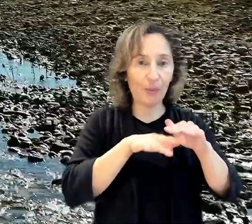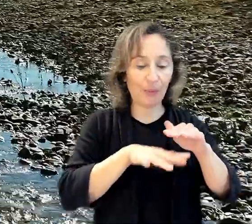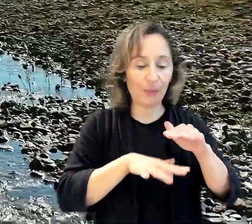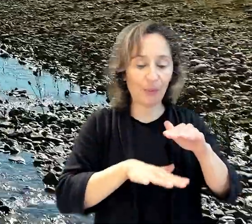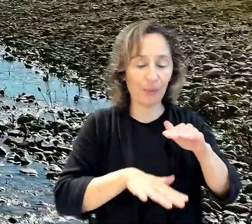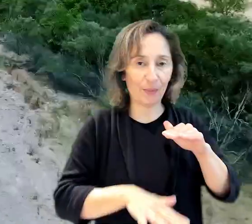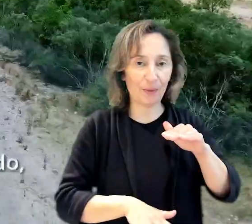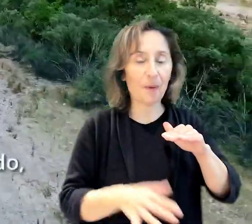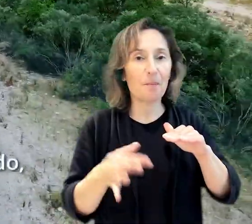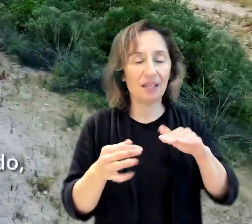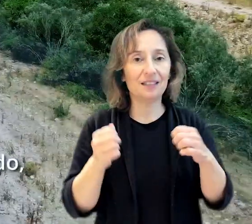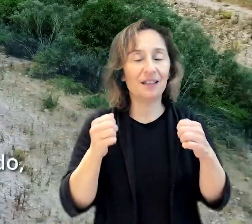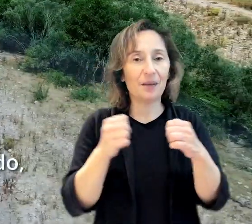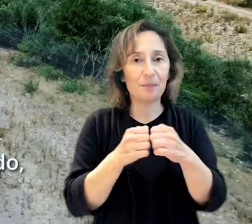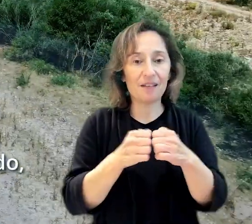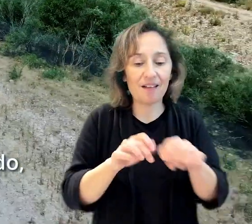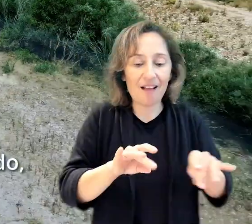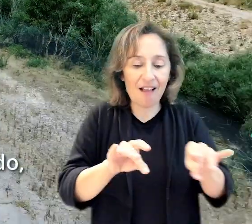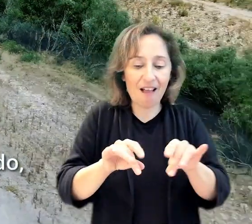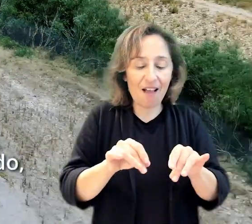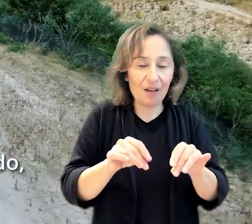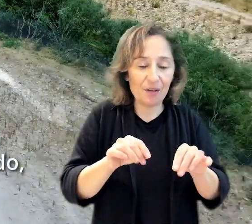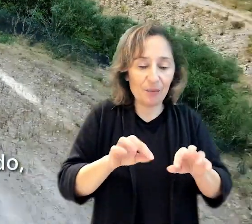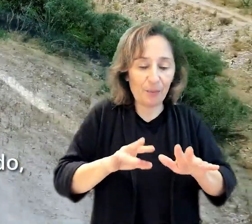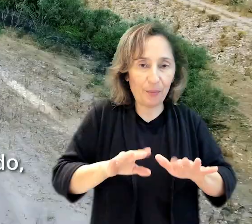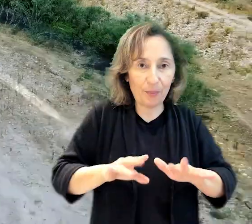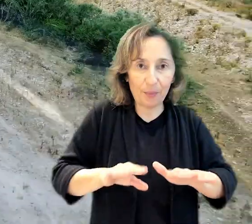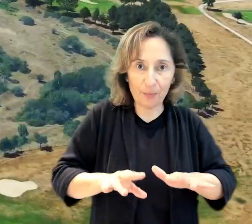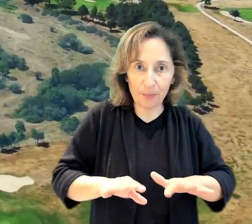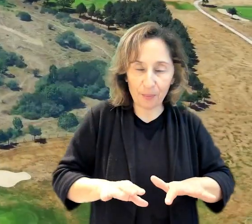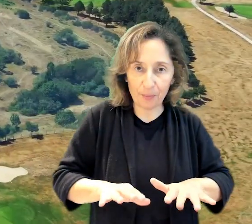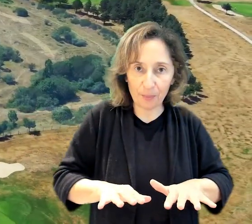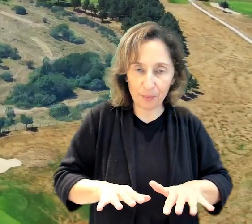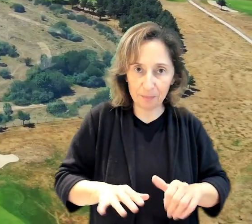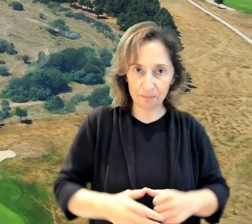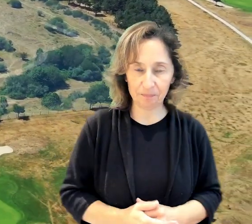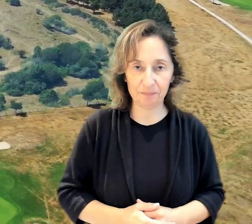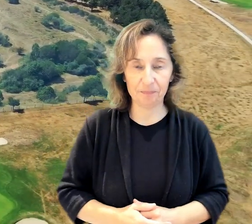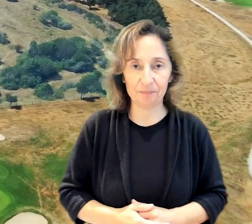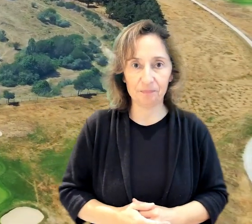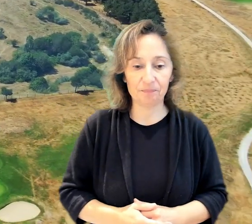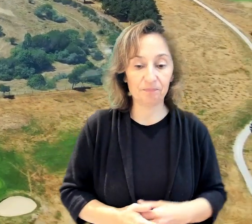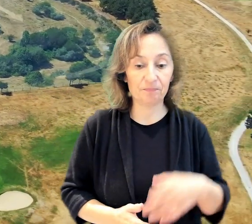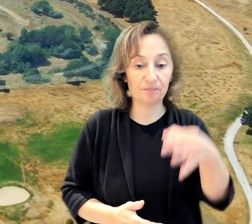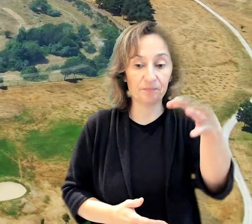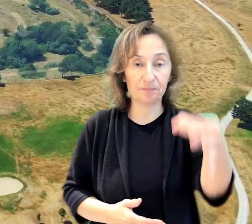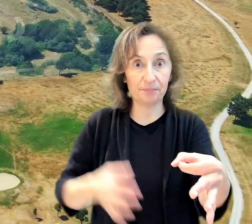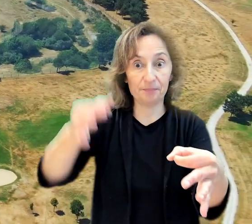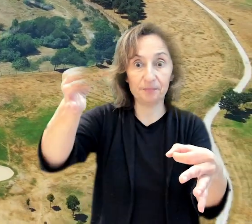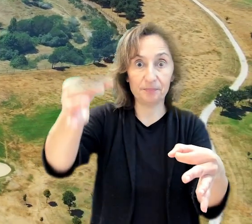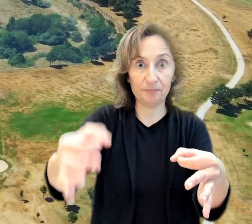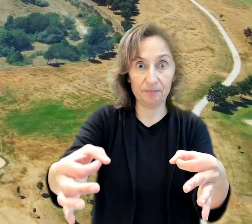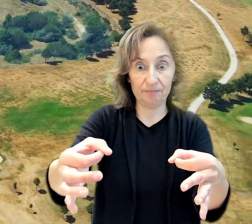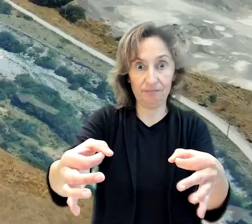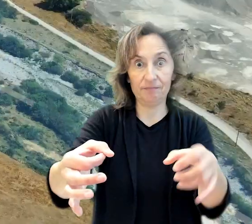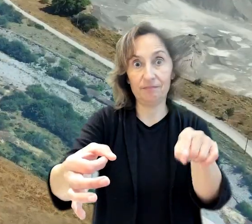líquido, sino la sedimentación de caudal sólido, de tal manera que el aporte de sedimentos al